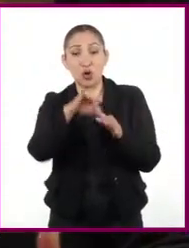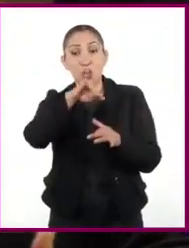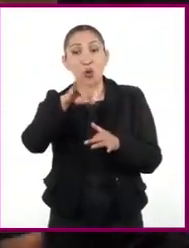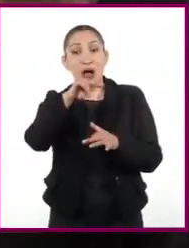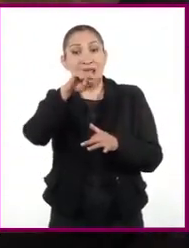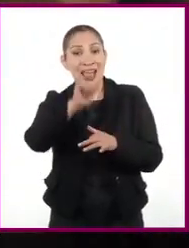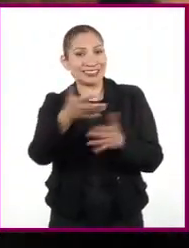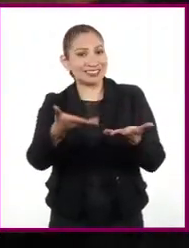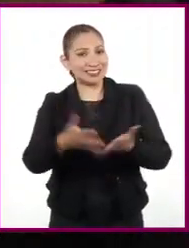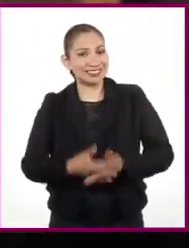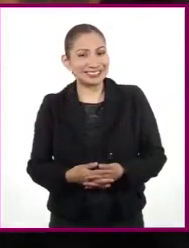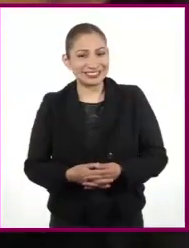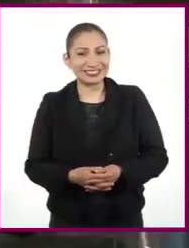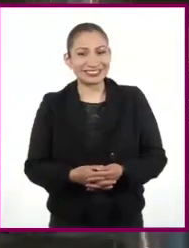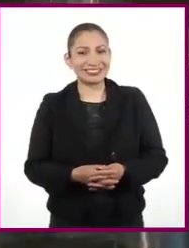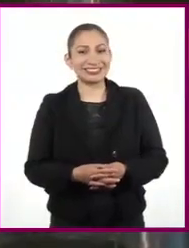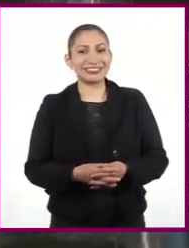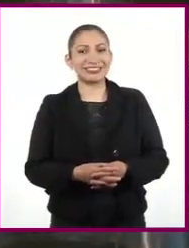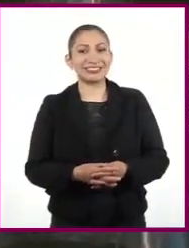Gracias.